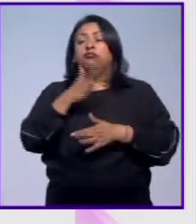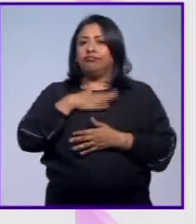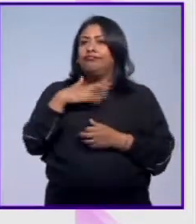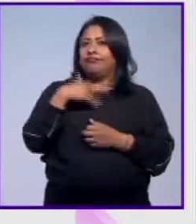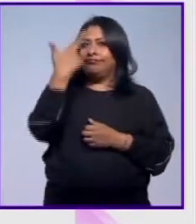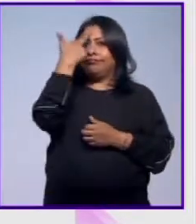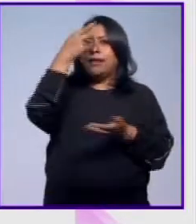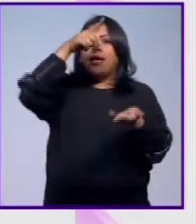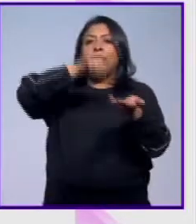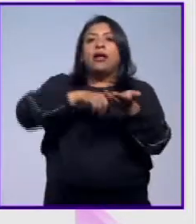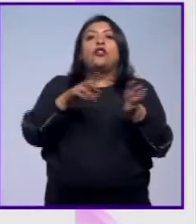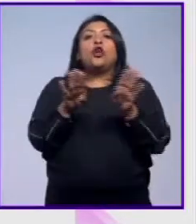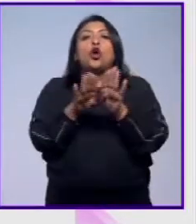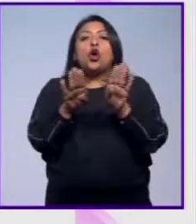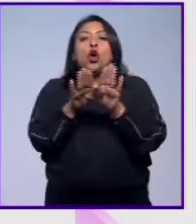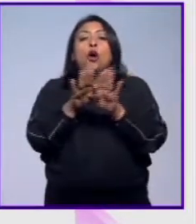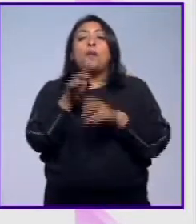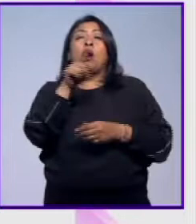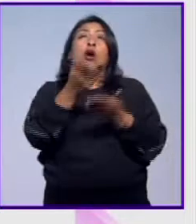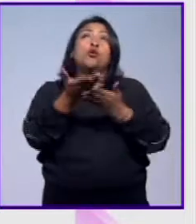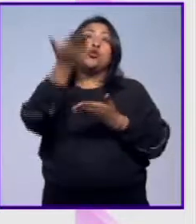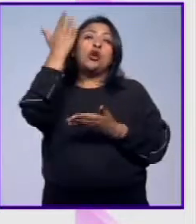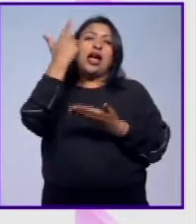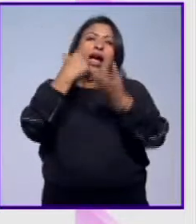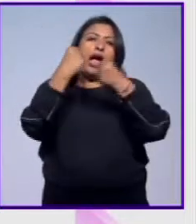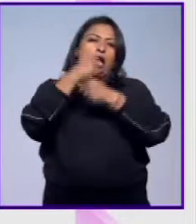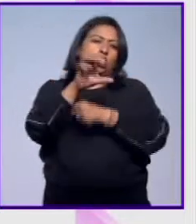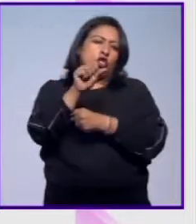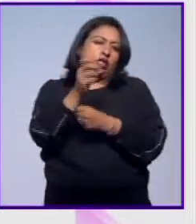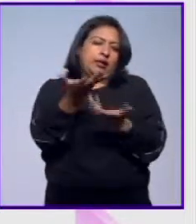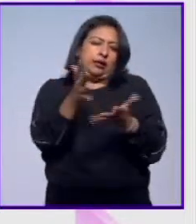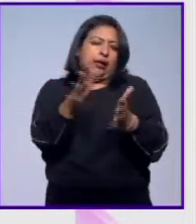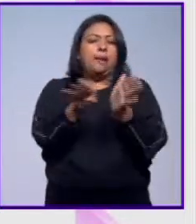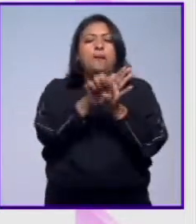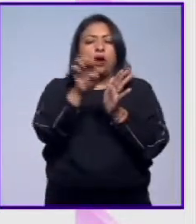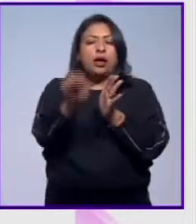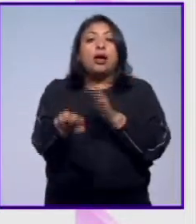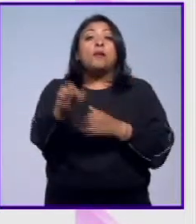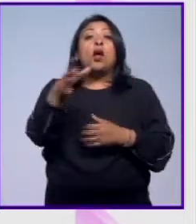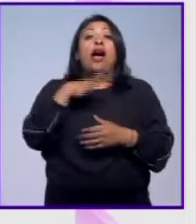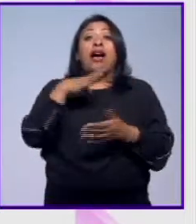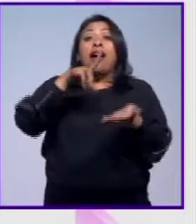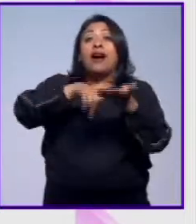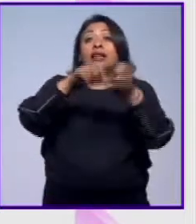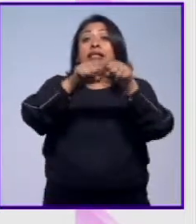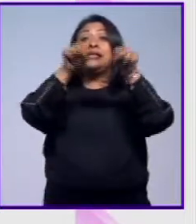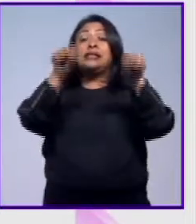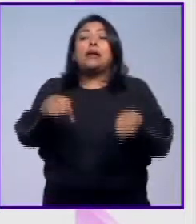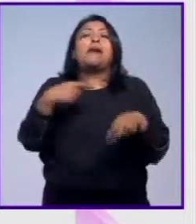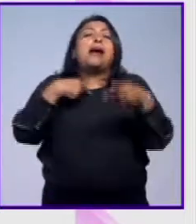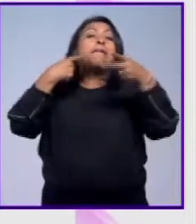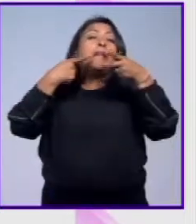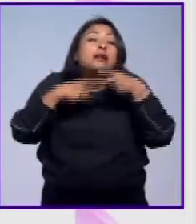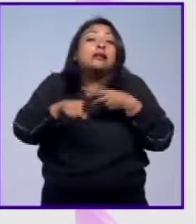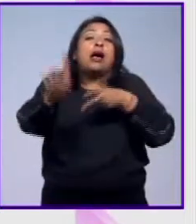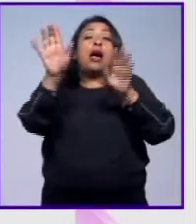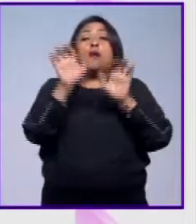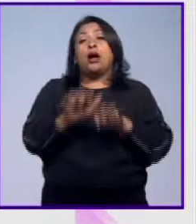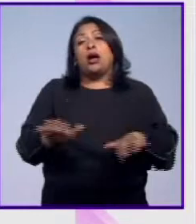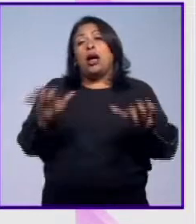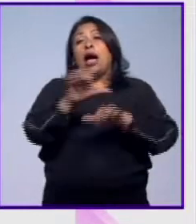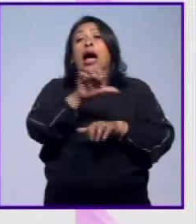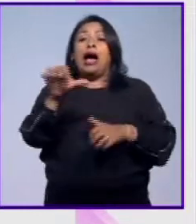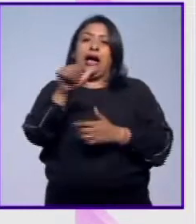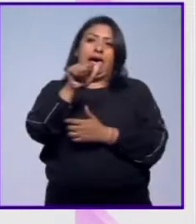recuerdo cómo allá en los años 60, por ejemplo, el sistema que se usaba apenas empezaba a aplicar la computadora en